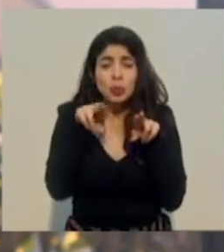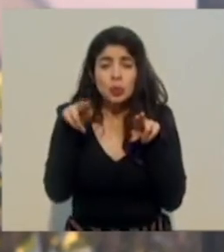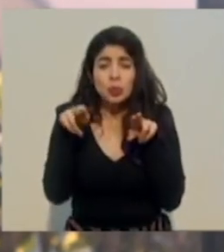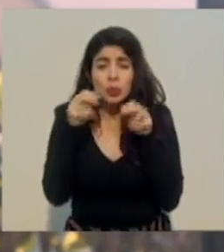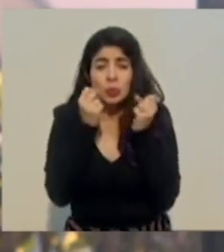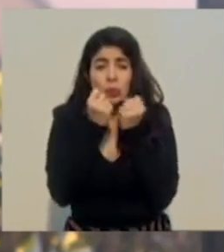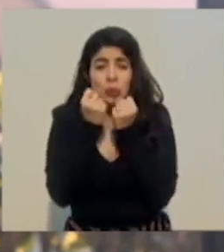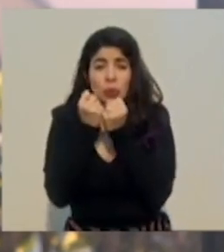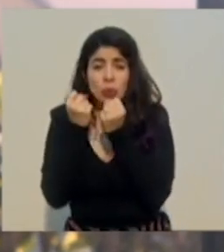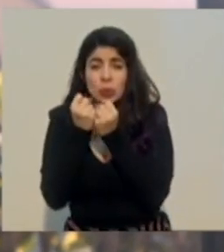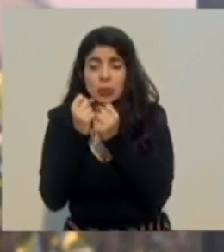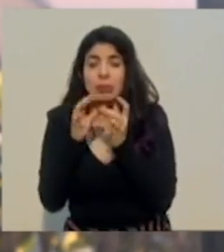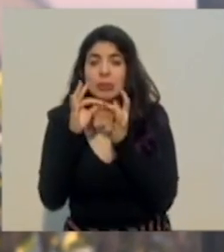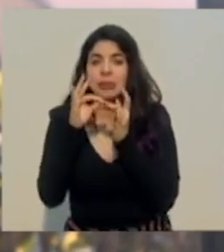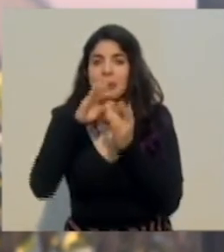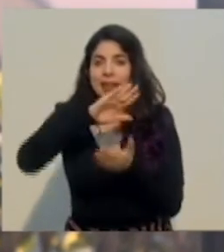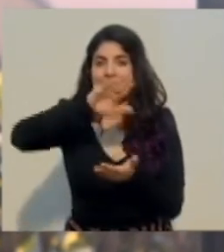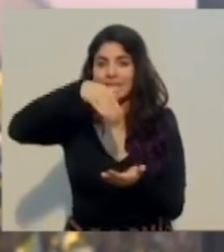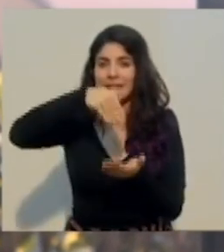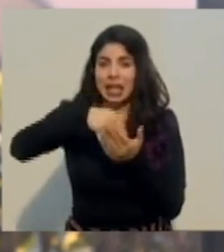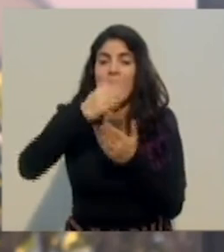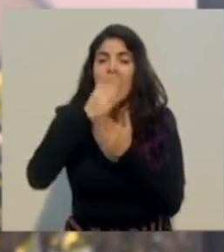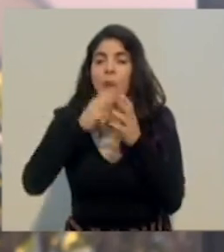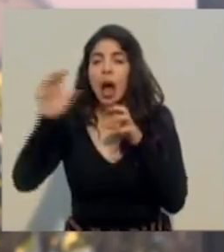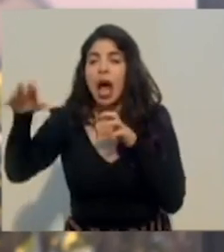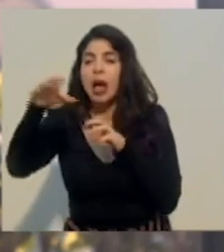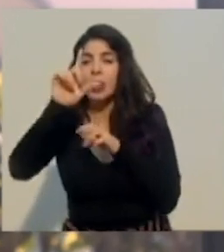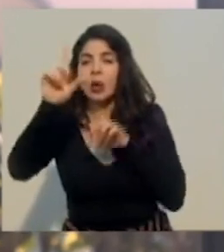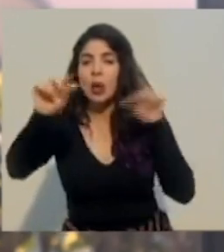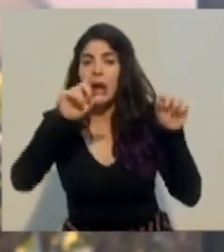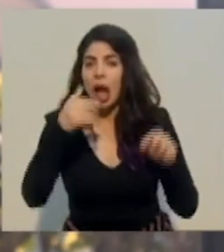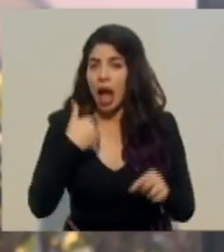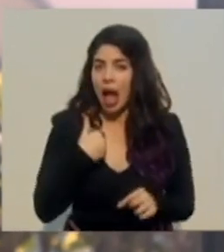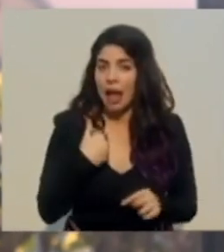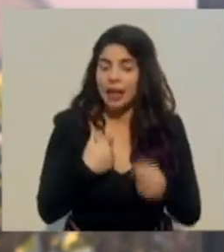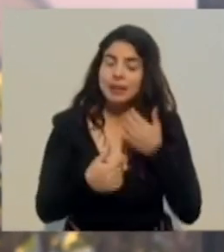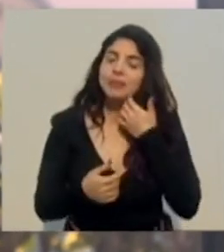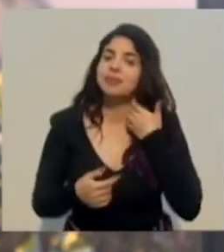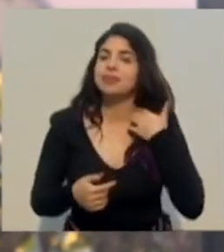cantones de zona rural, aparte del aislamiento,